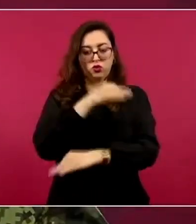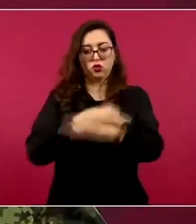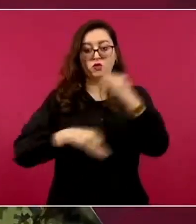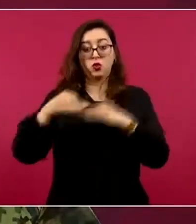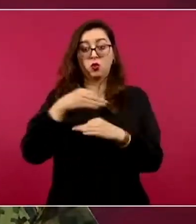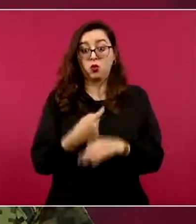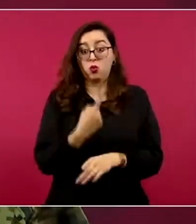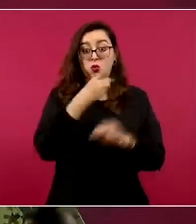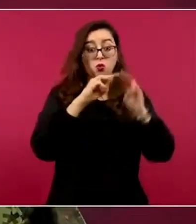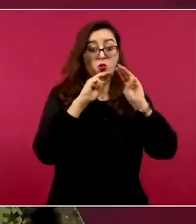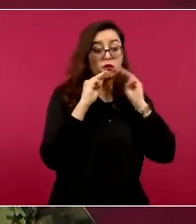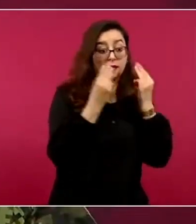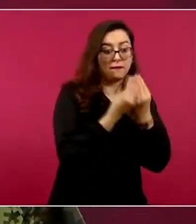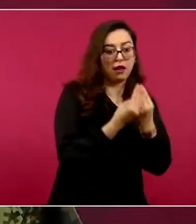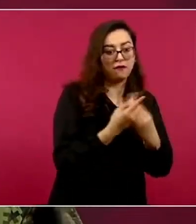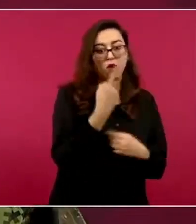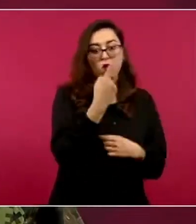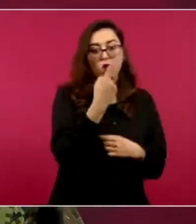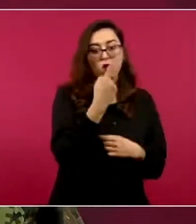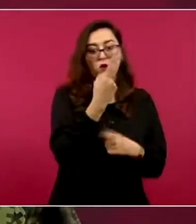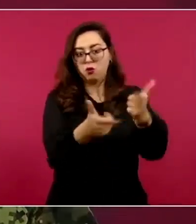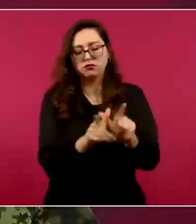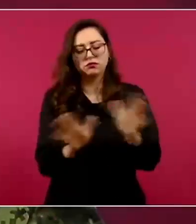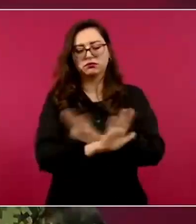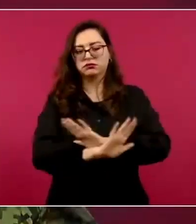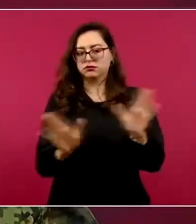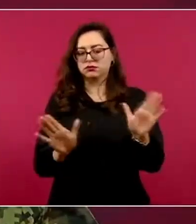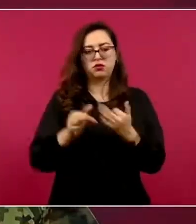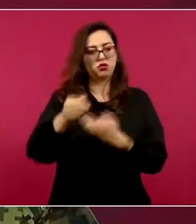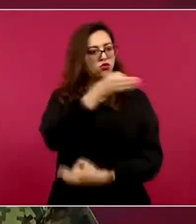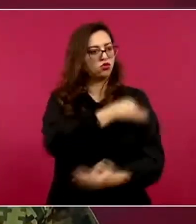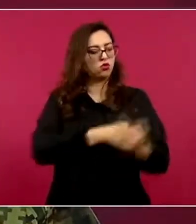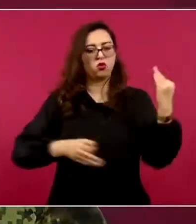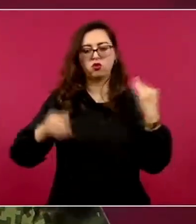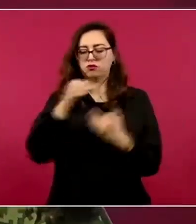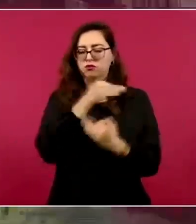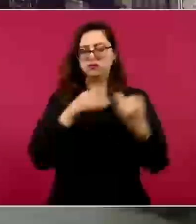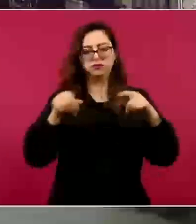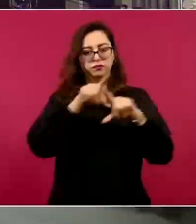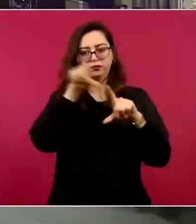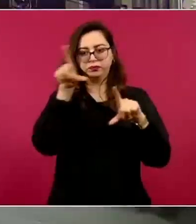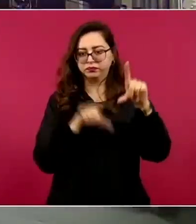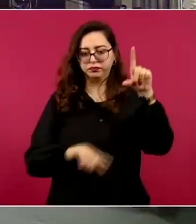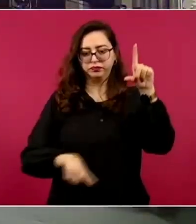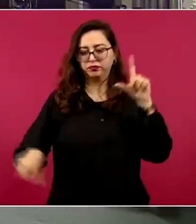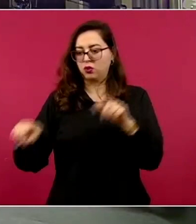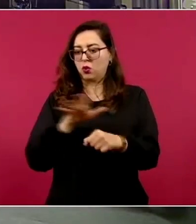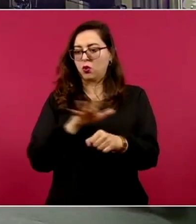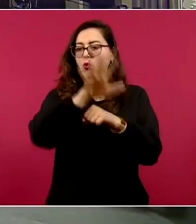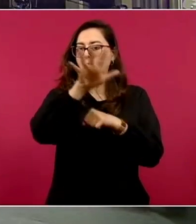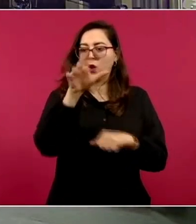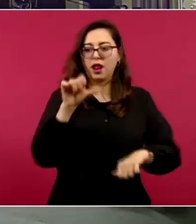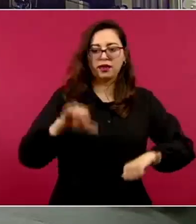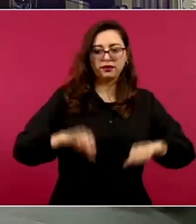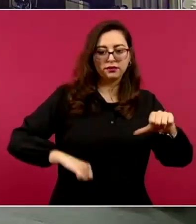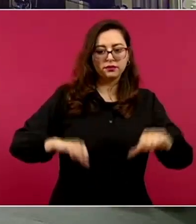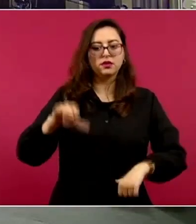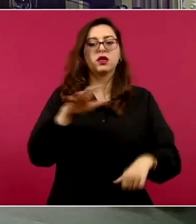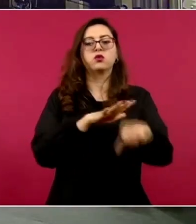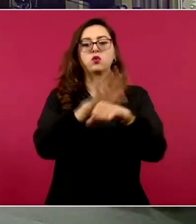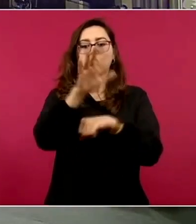sino a todos los grupos, dependiendo de dónde está su actuación y el daño que están causando a la sociedad.